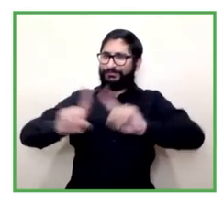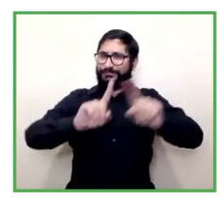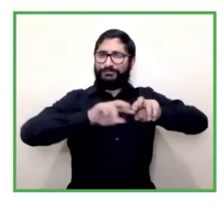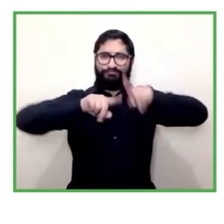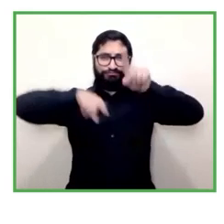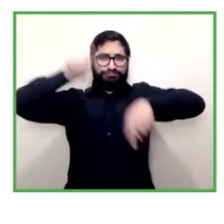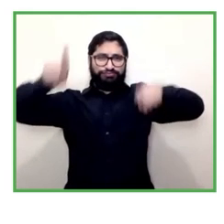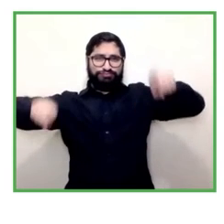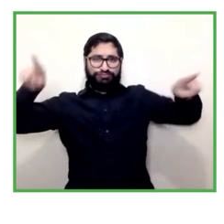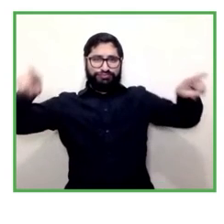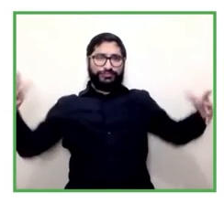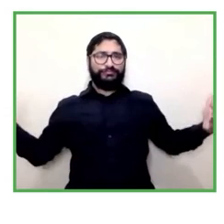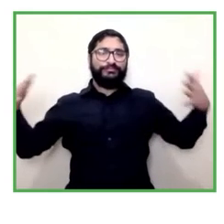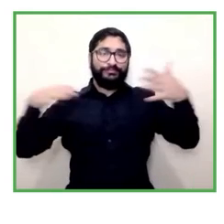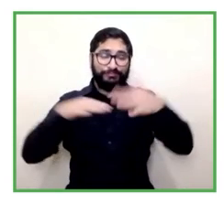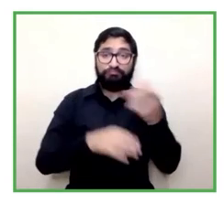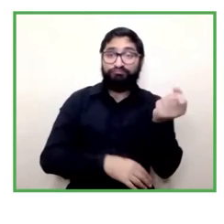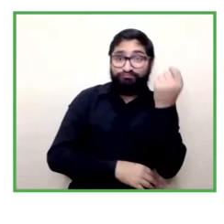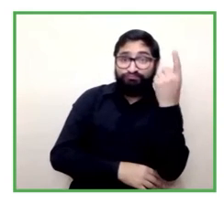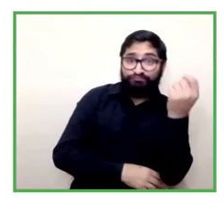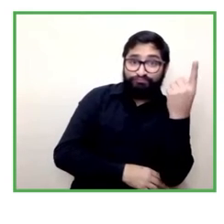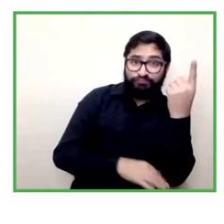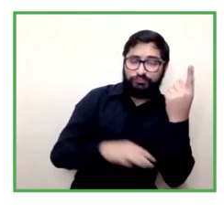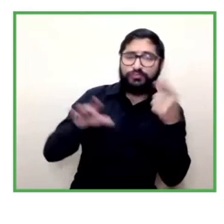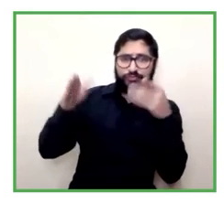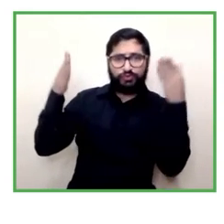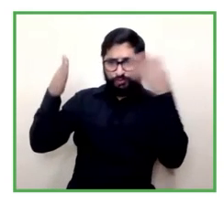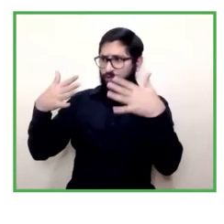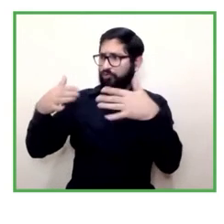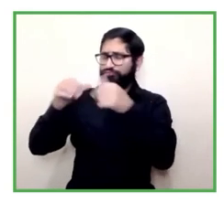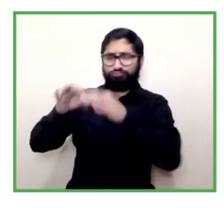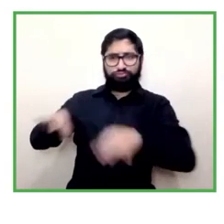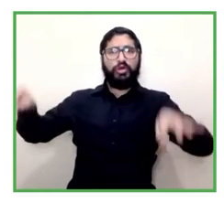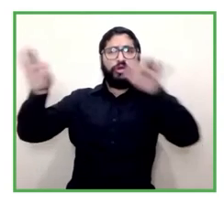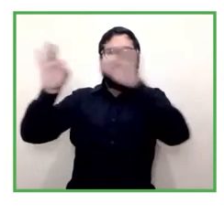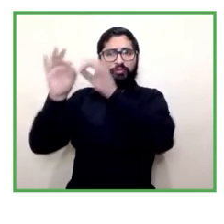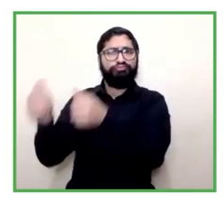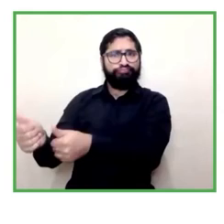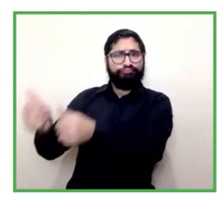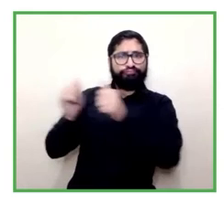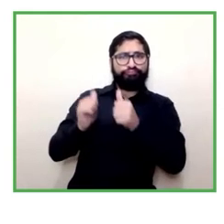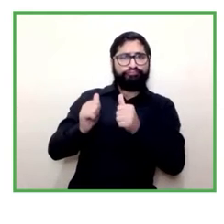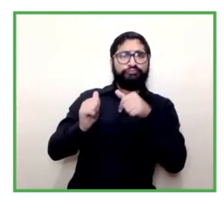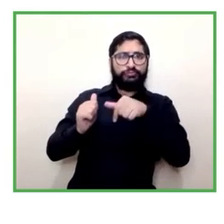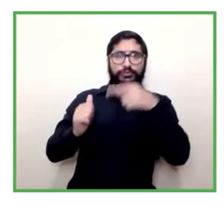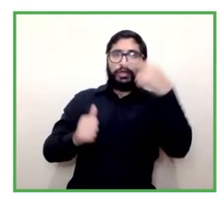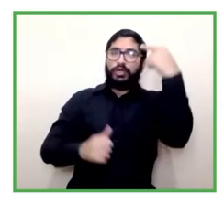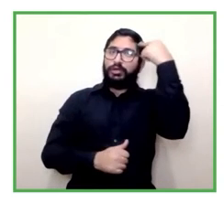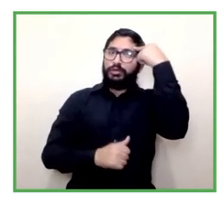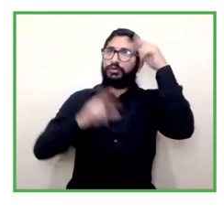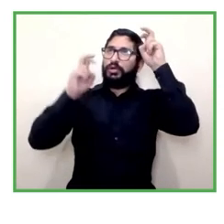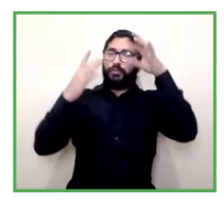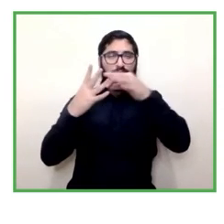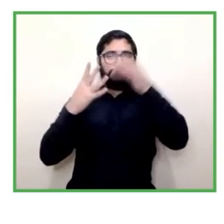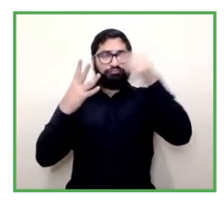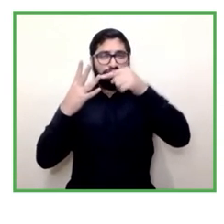magnitud del desafío nos parece que eso es relevante porque lo planteaba Christian como